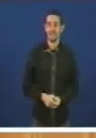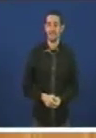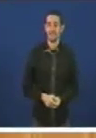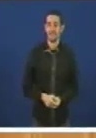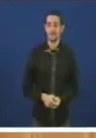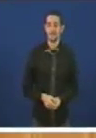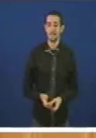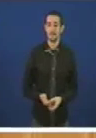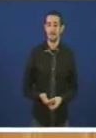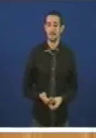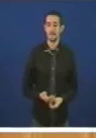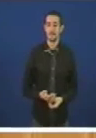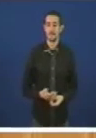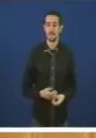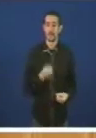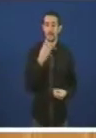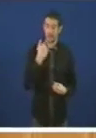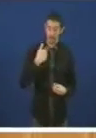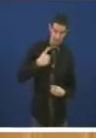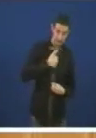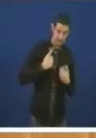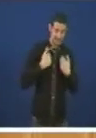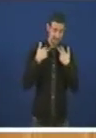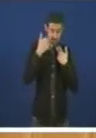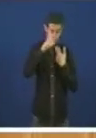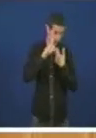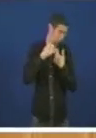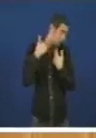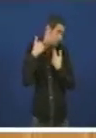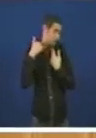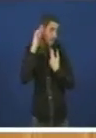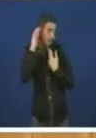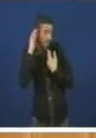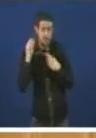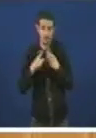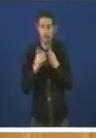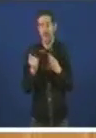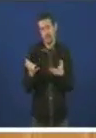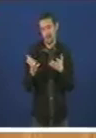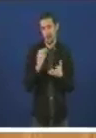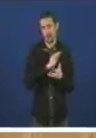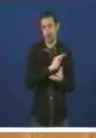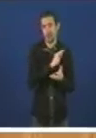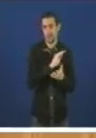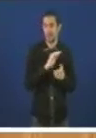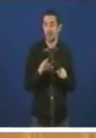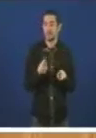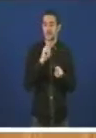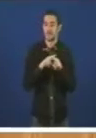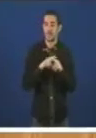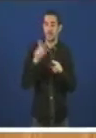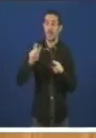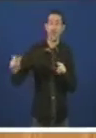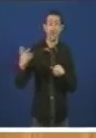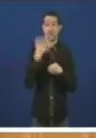O bon de ser diputado e diputada é que ten grandes beneficios e incluso complementos que a xente desconhece